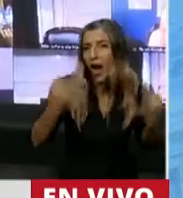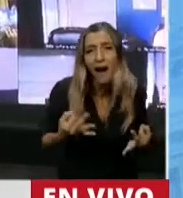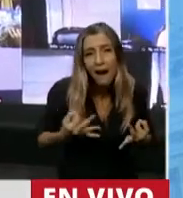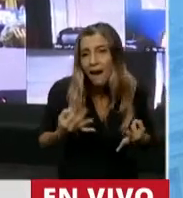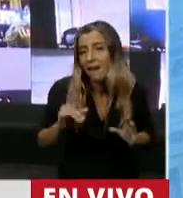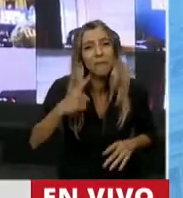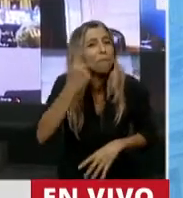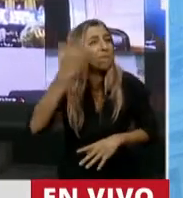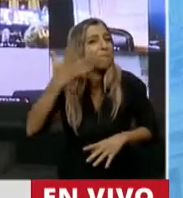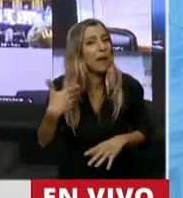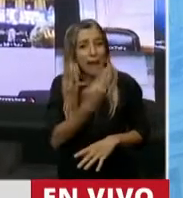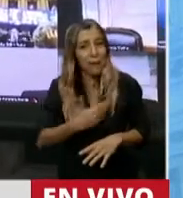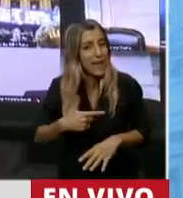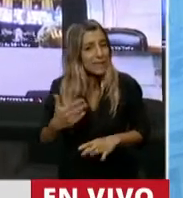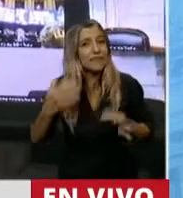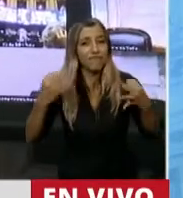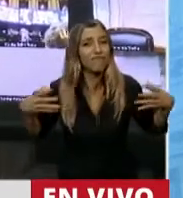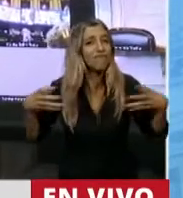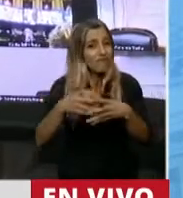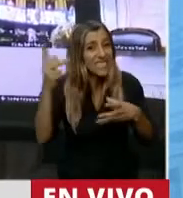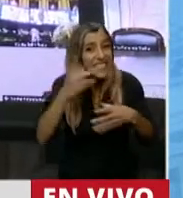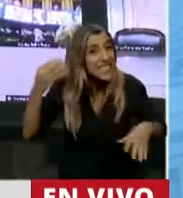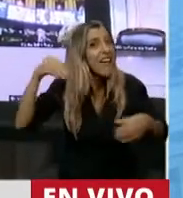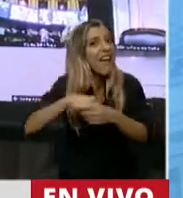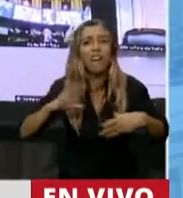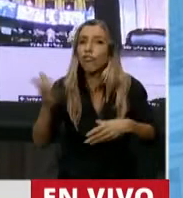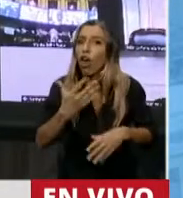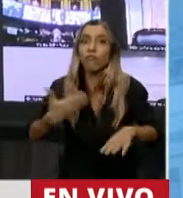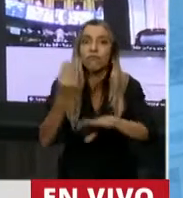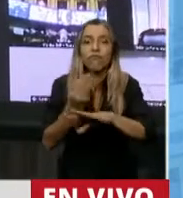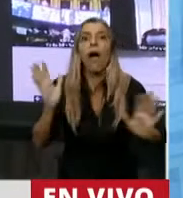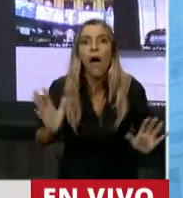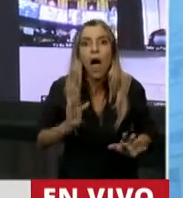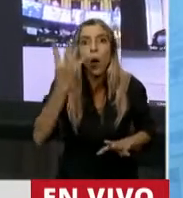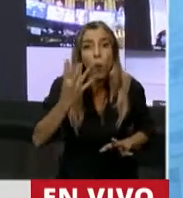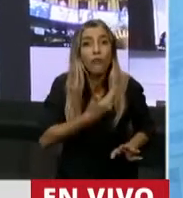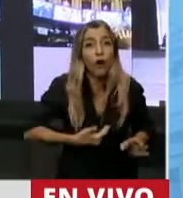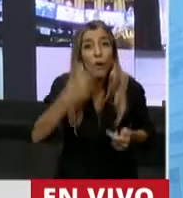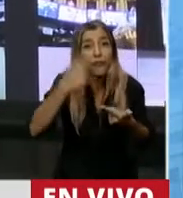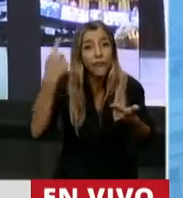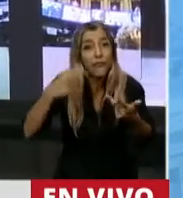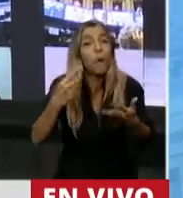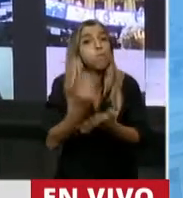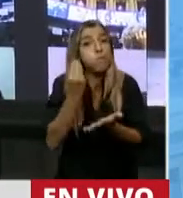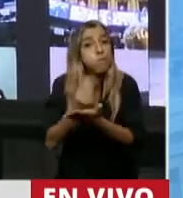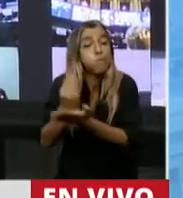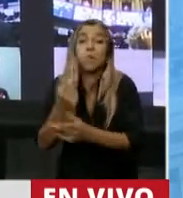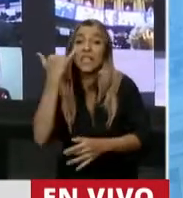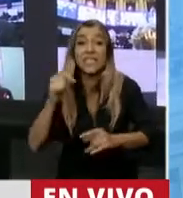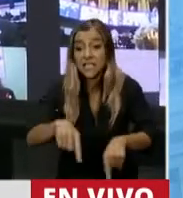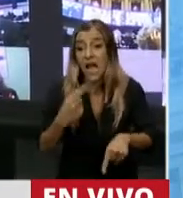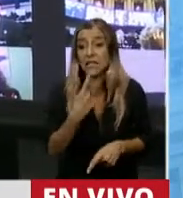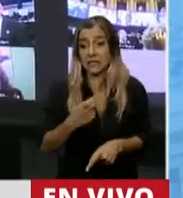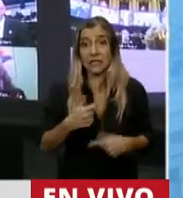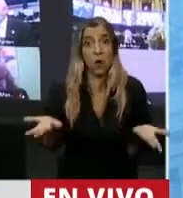kirchnerismo en su cuarto gobierno se enfrente a una situación en la cual se han agotado los recursos, similar a la que recibió el Presidente Mauricio